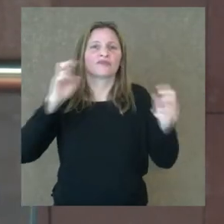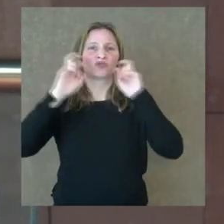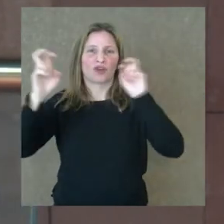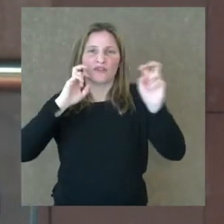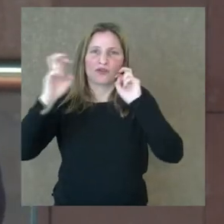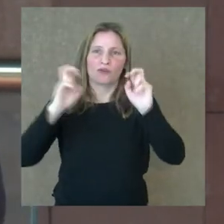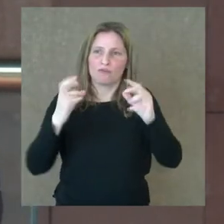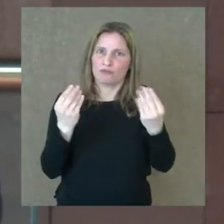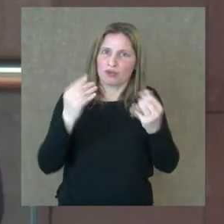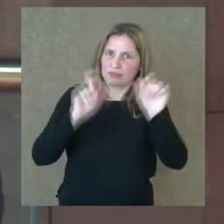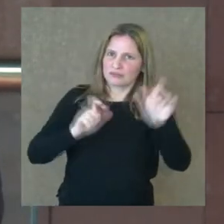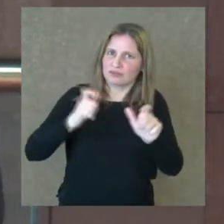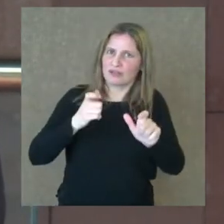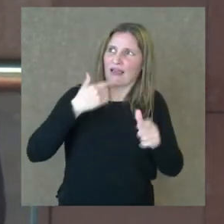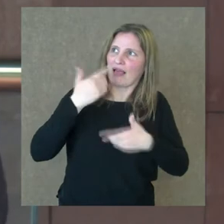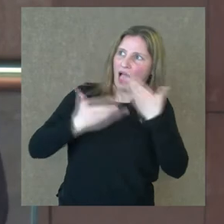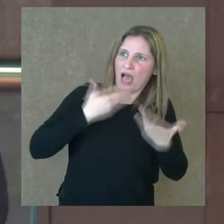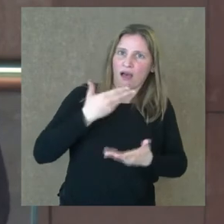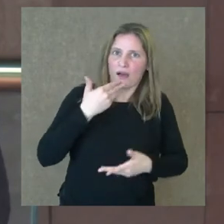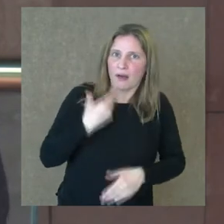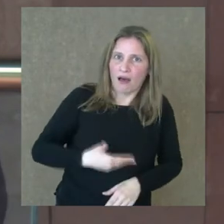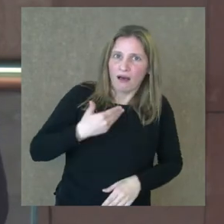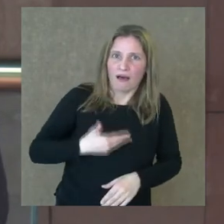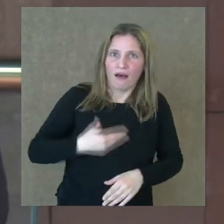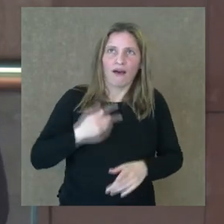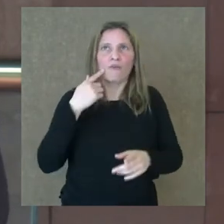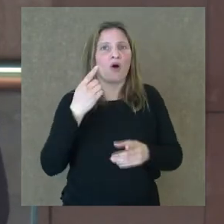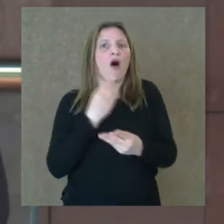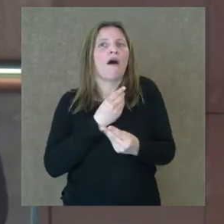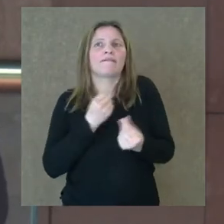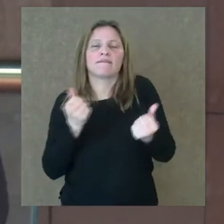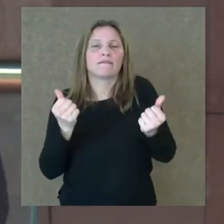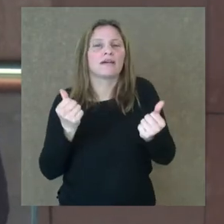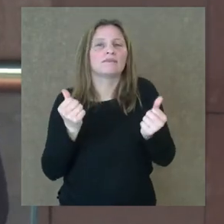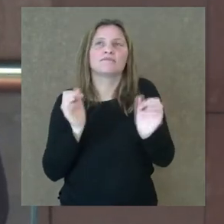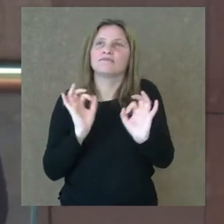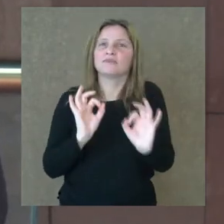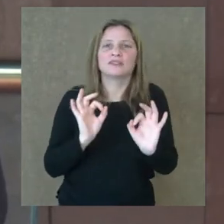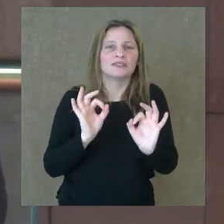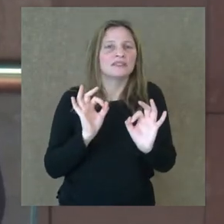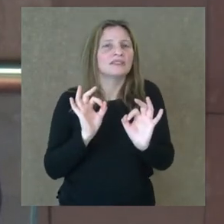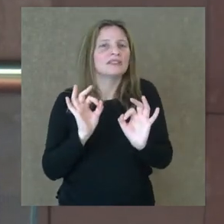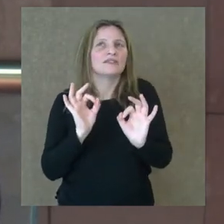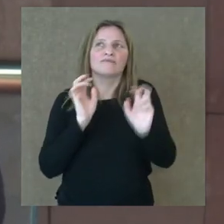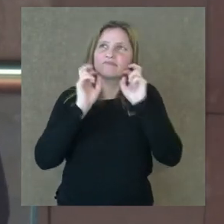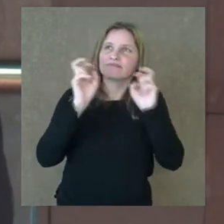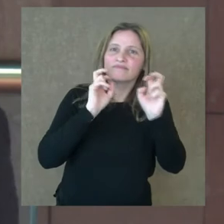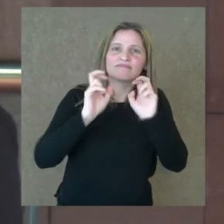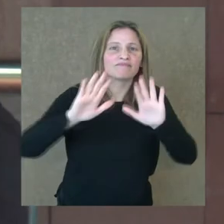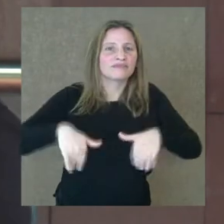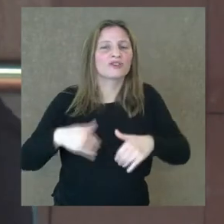muchos de los compositores porque por supuesto estábamos asociando la estética sonora con la ciencia.